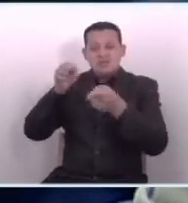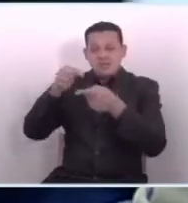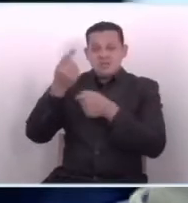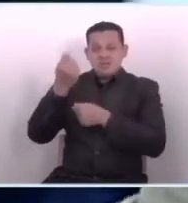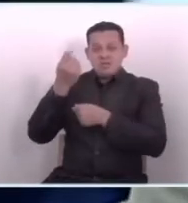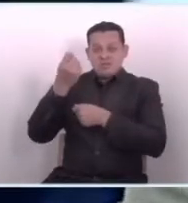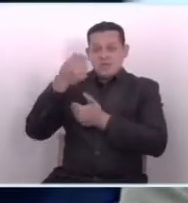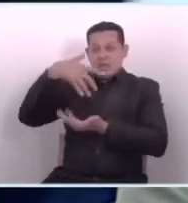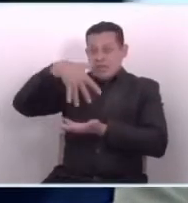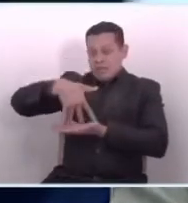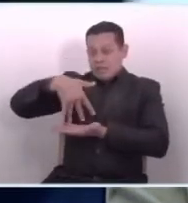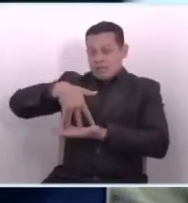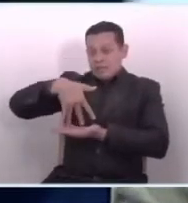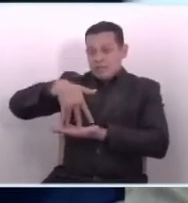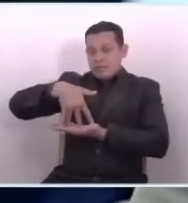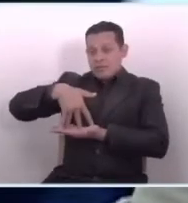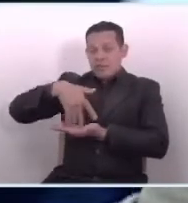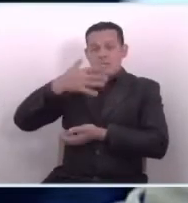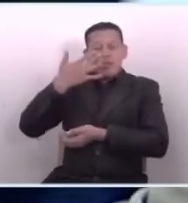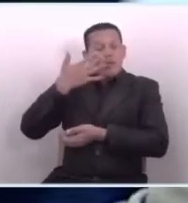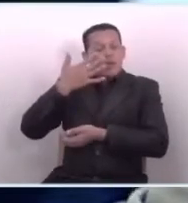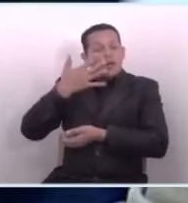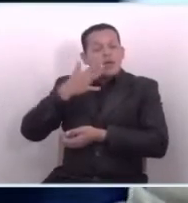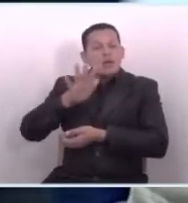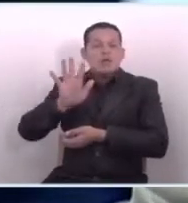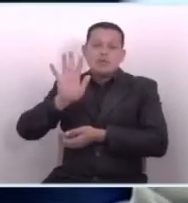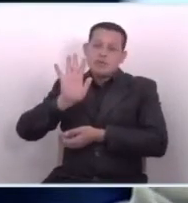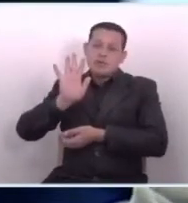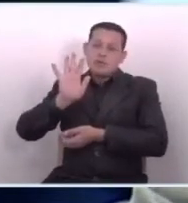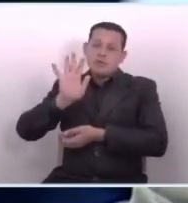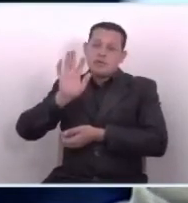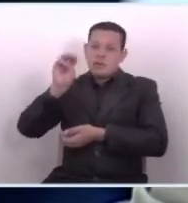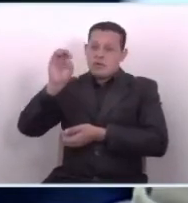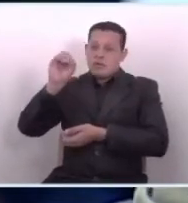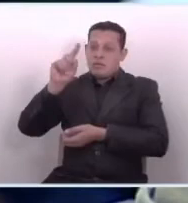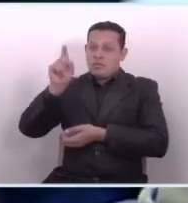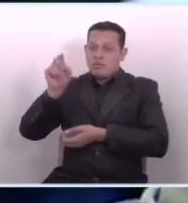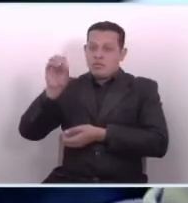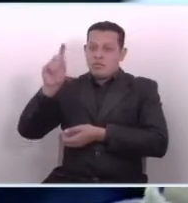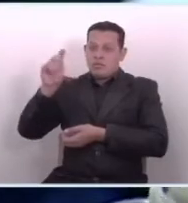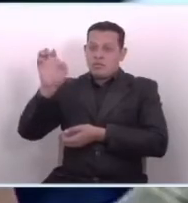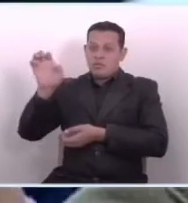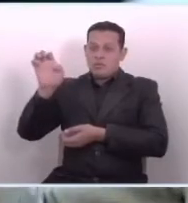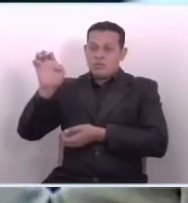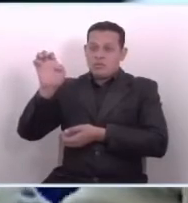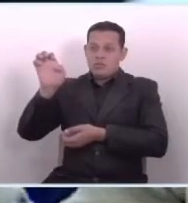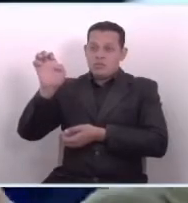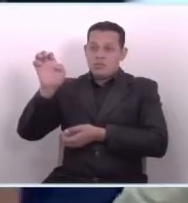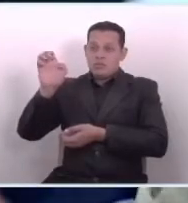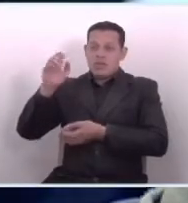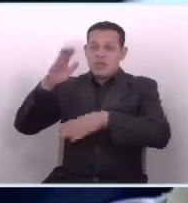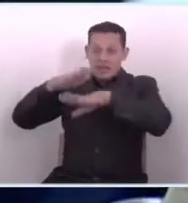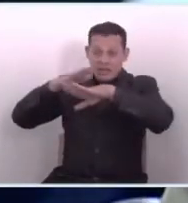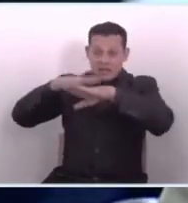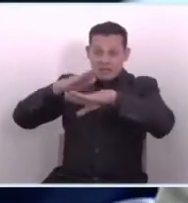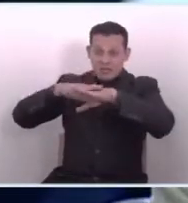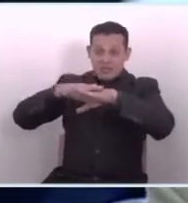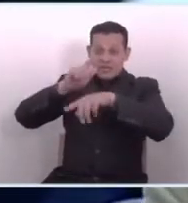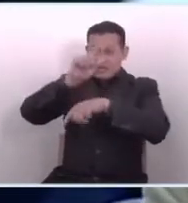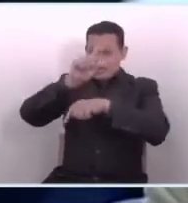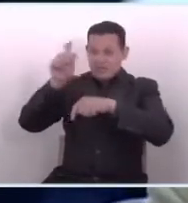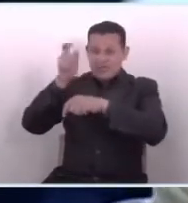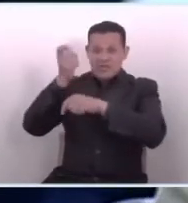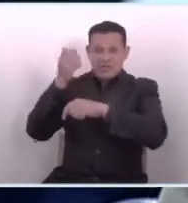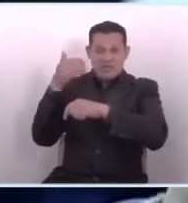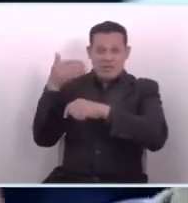La población, por ejemplo, del Mozote, entiendo que les han convocado para la semana que